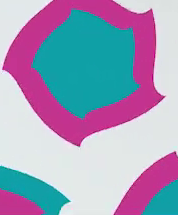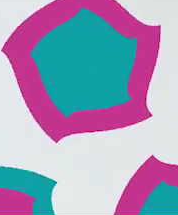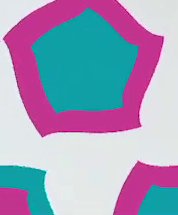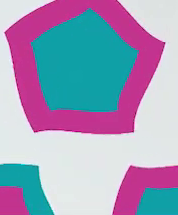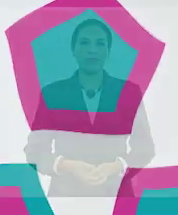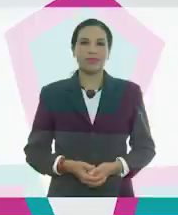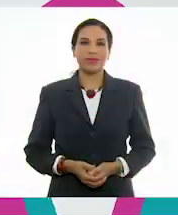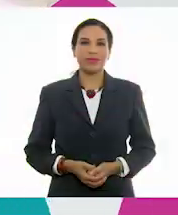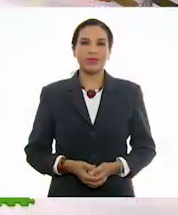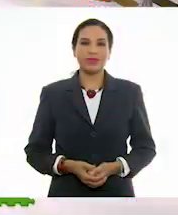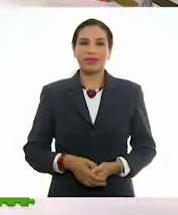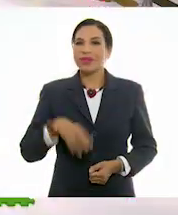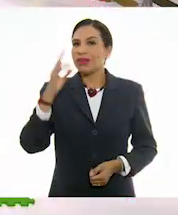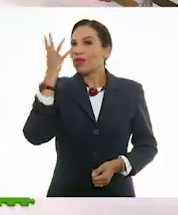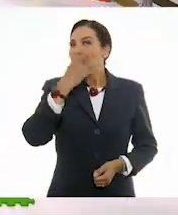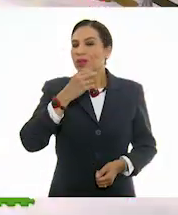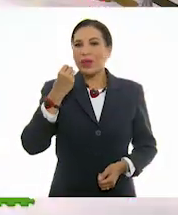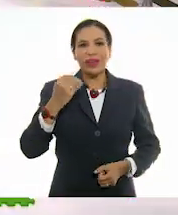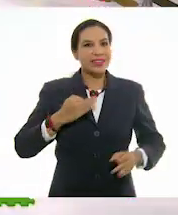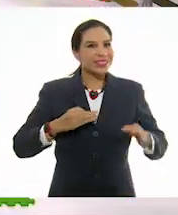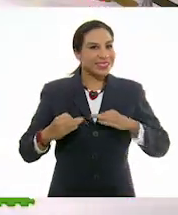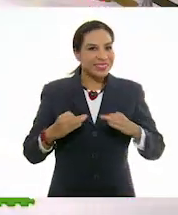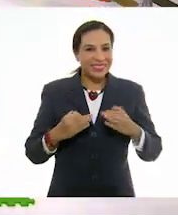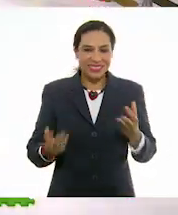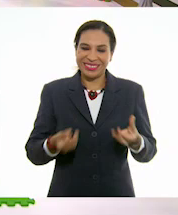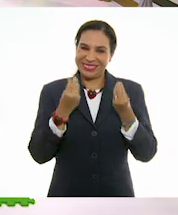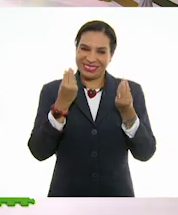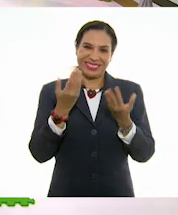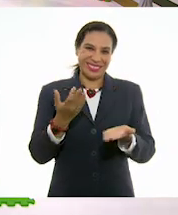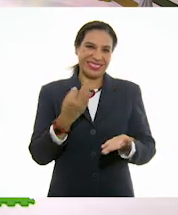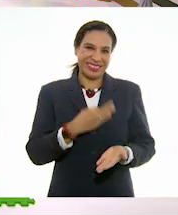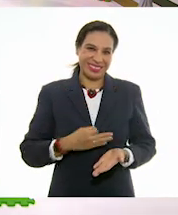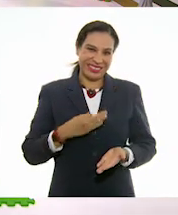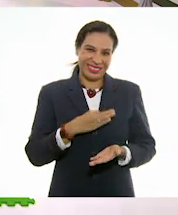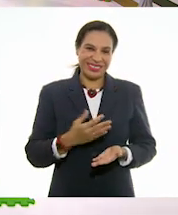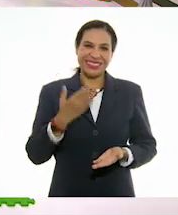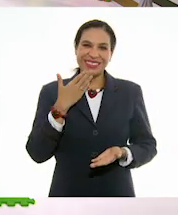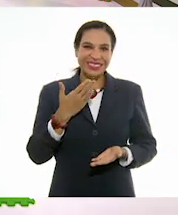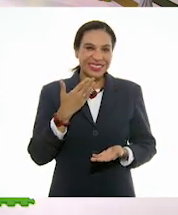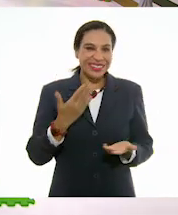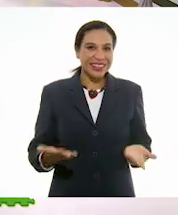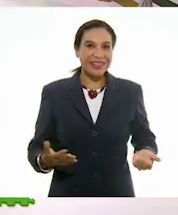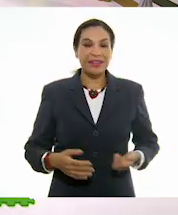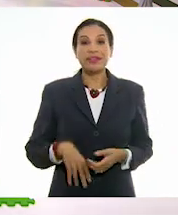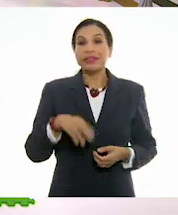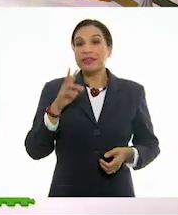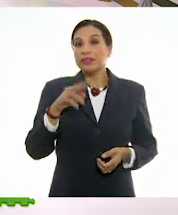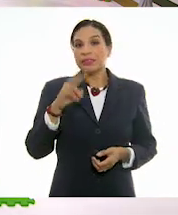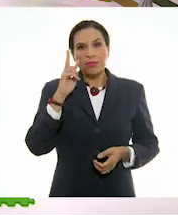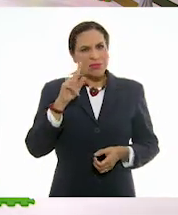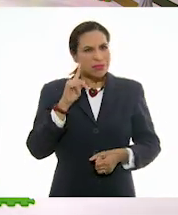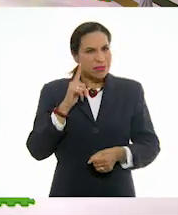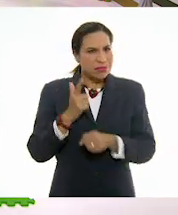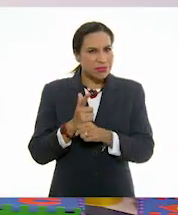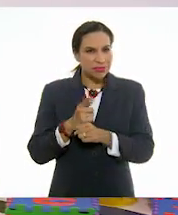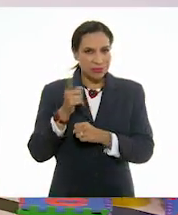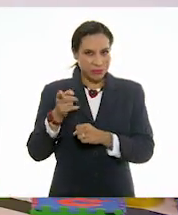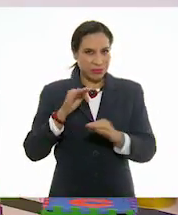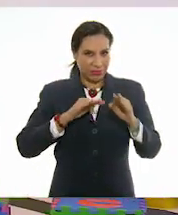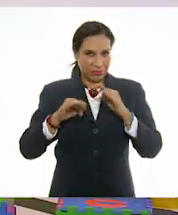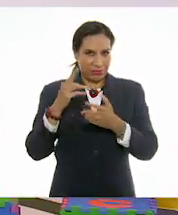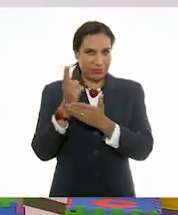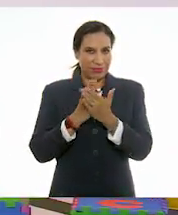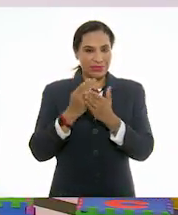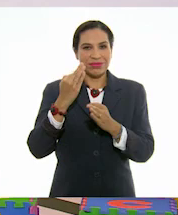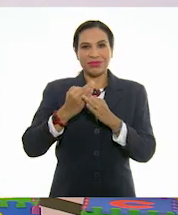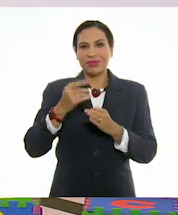¡Qué bonito trabajo! ¡Muchas felicidades! Bueno, notaste en este trabajo que